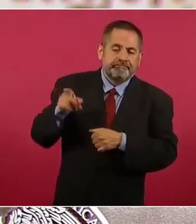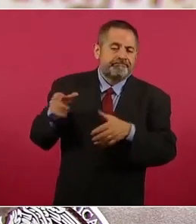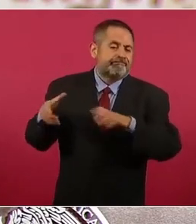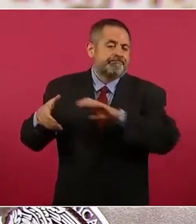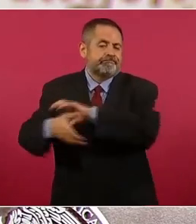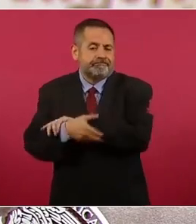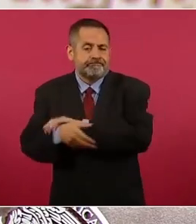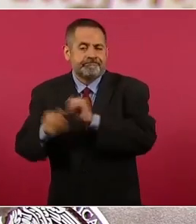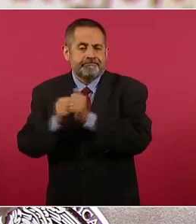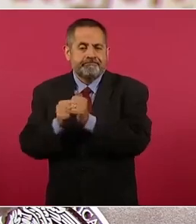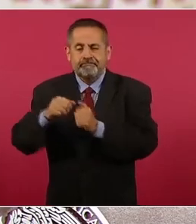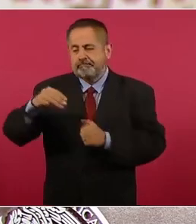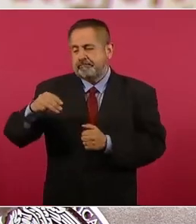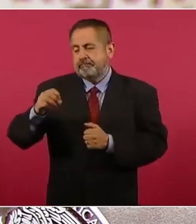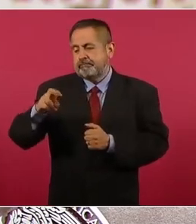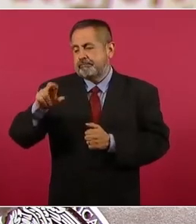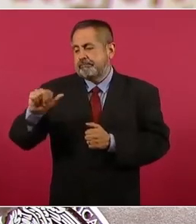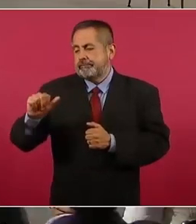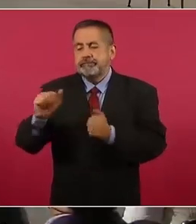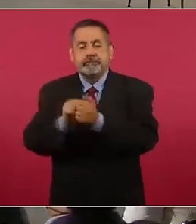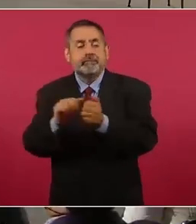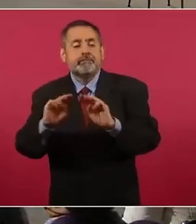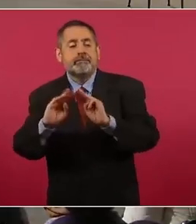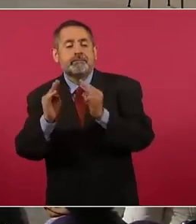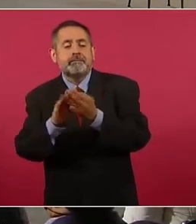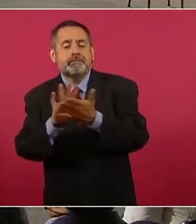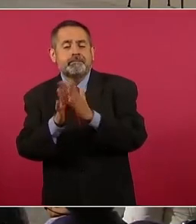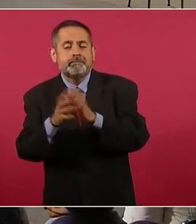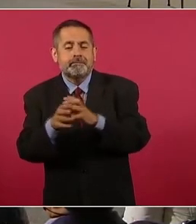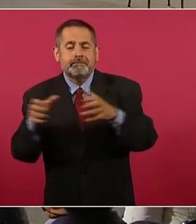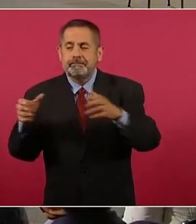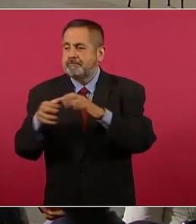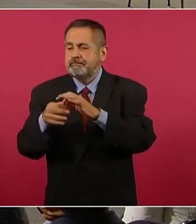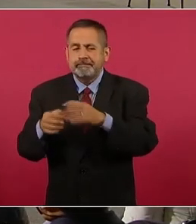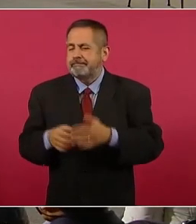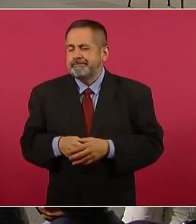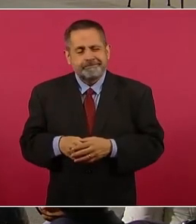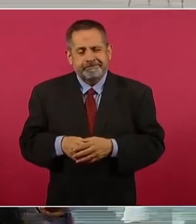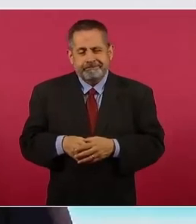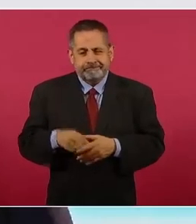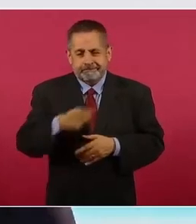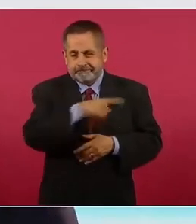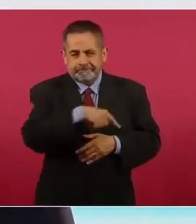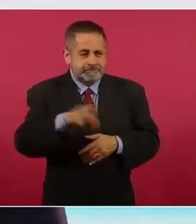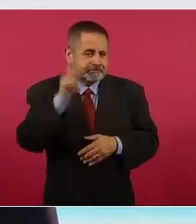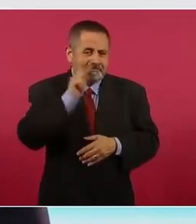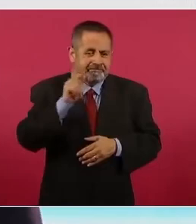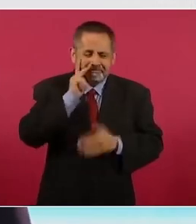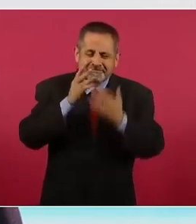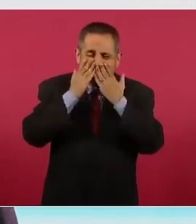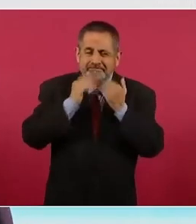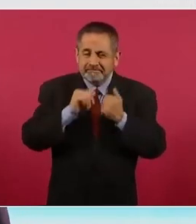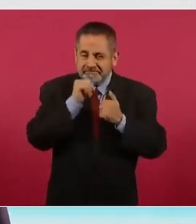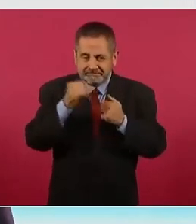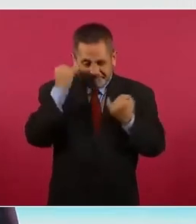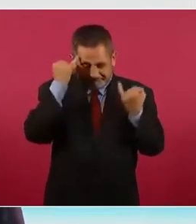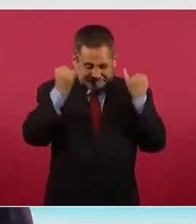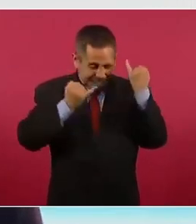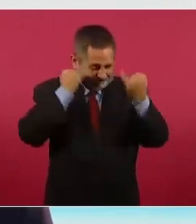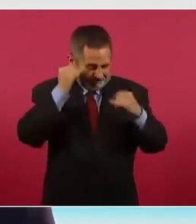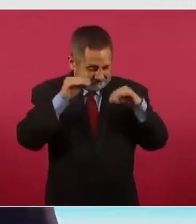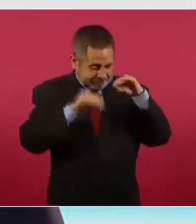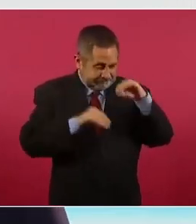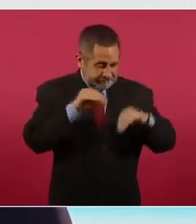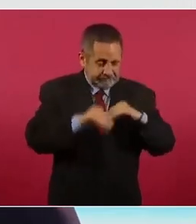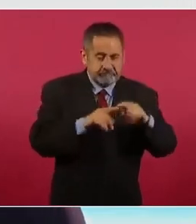acuerdo entre Morena y el narco. Pero fue una narrativa armada sin pruebas. De acuerdo con una investigación